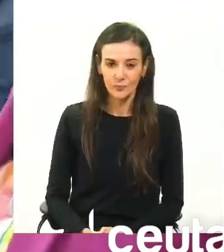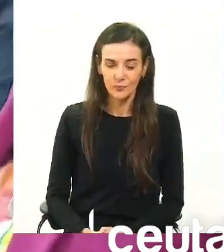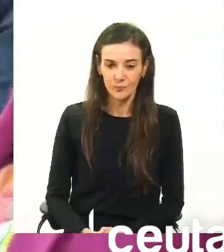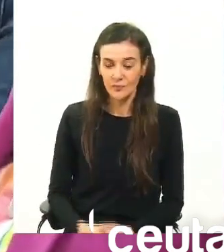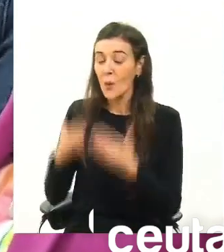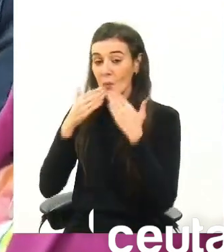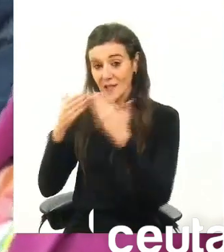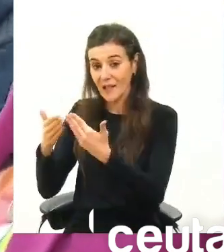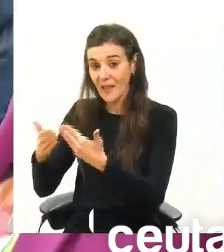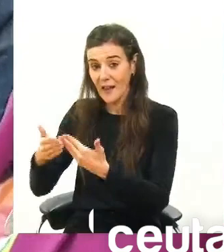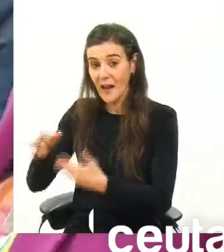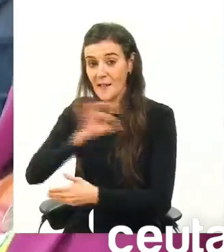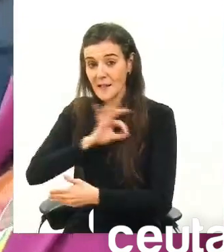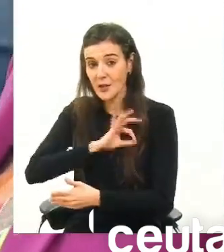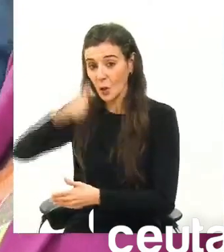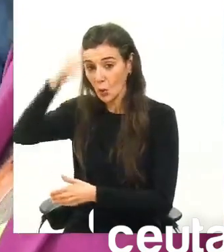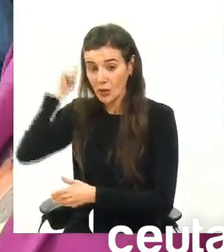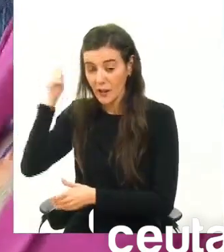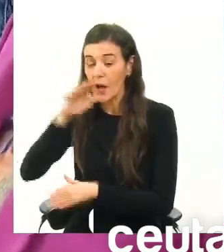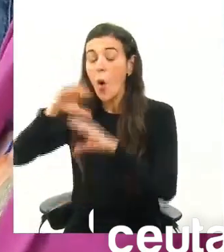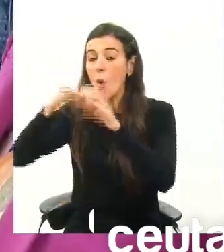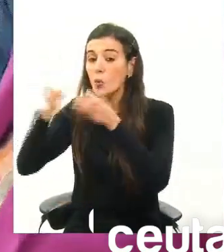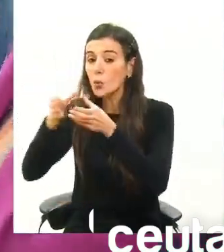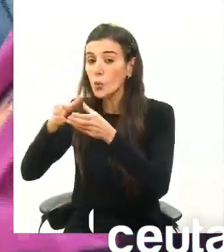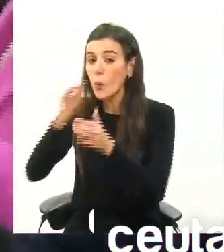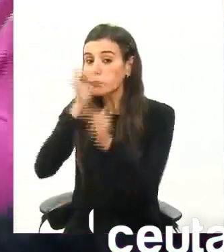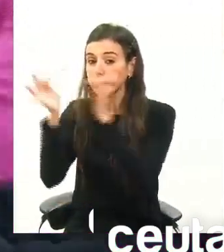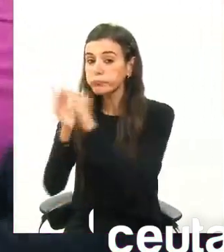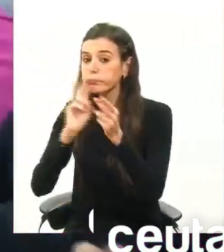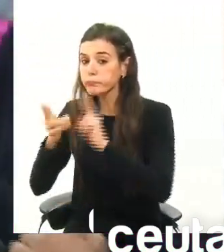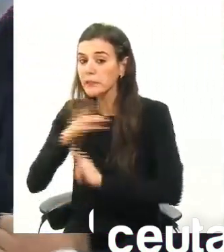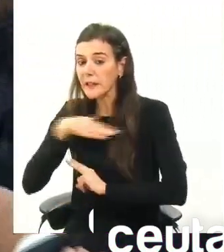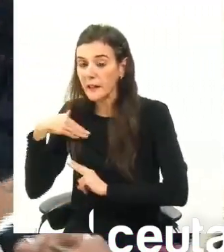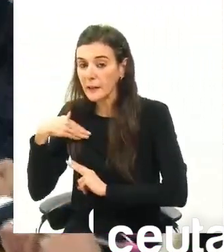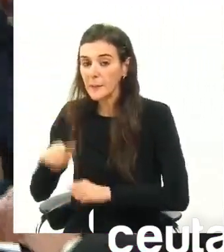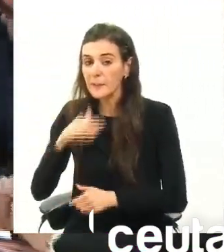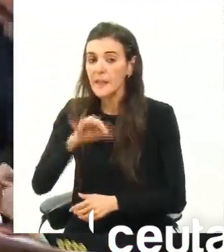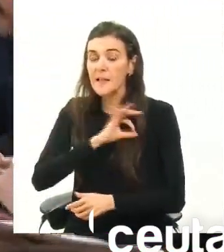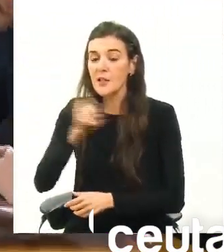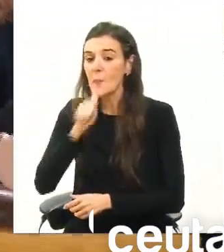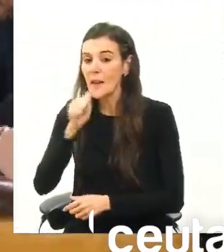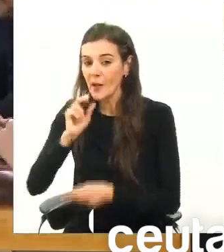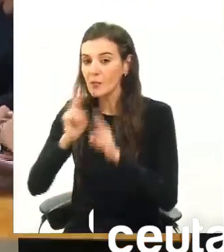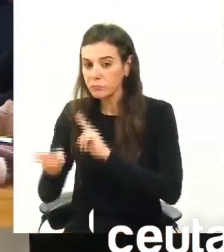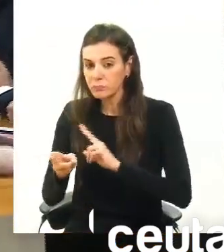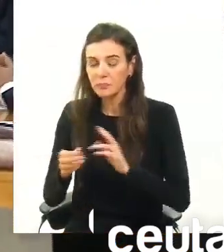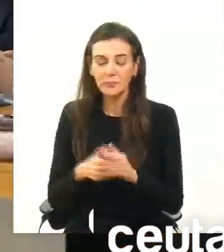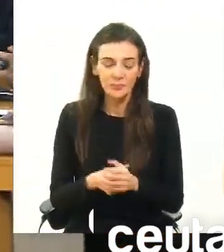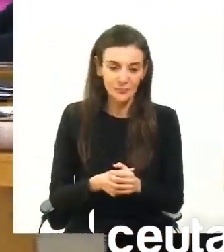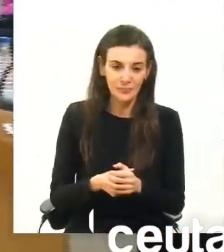Muchas gracias, señor Gutiérrez. ¿Algún grupo quiere hacer uso de la palabra? Señor Verdejo, tiene usted la palabra.